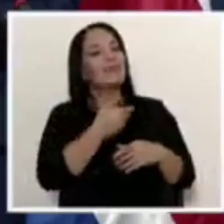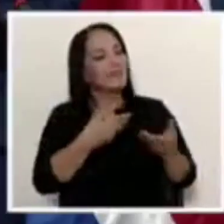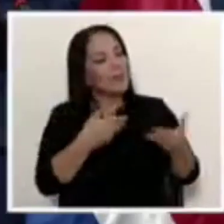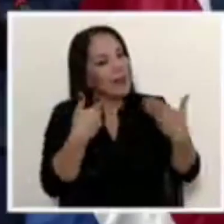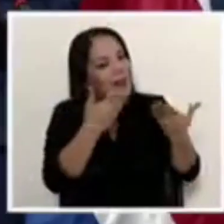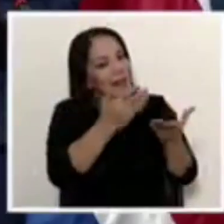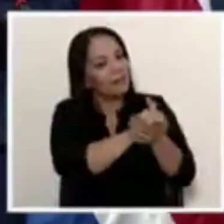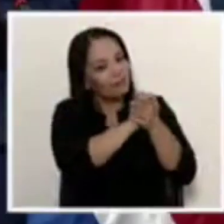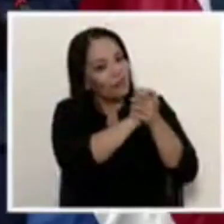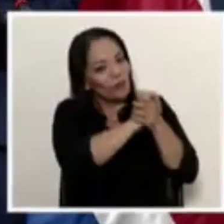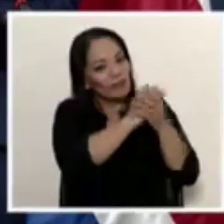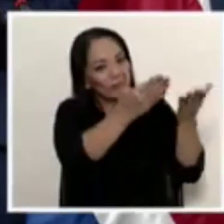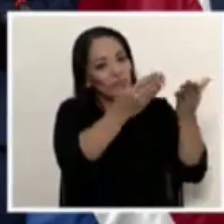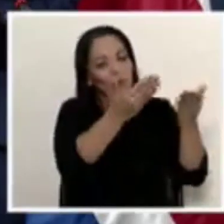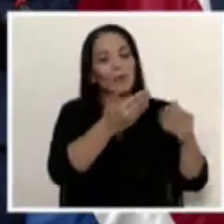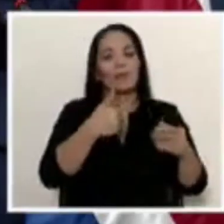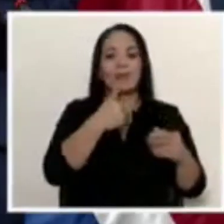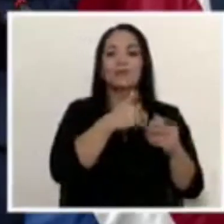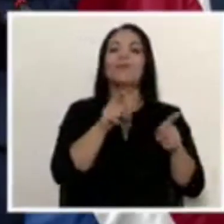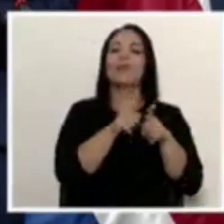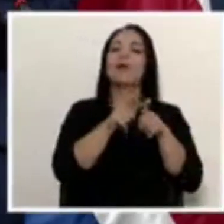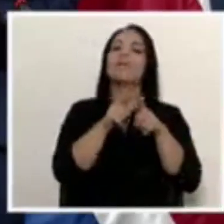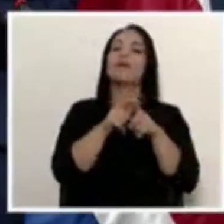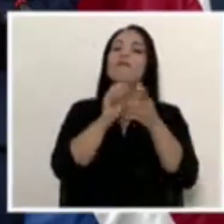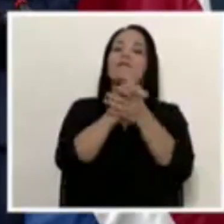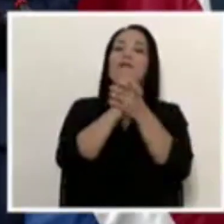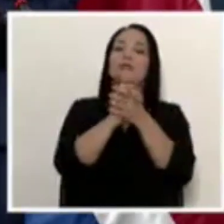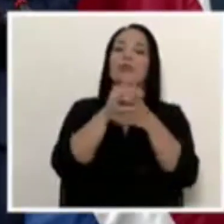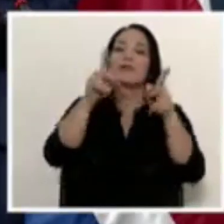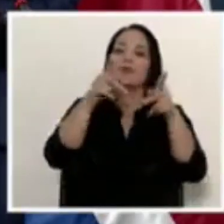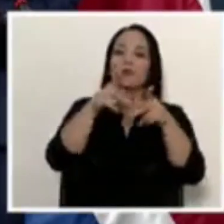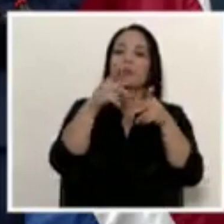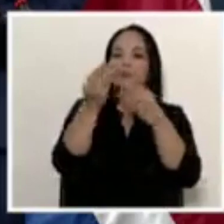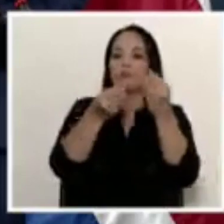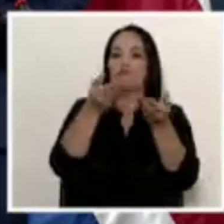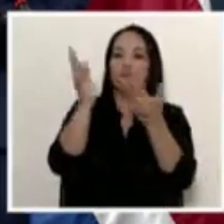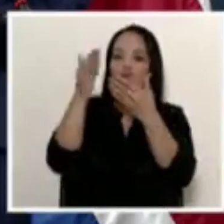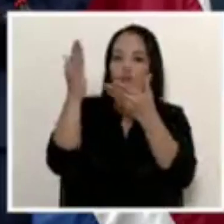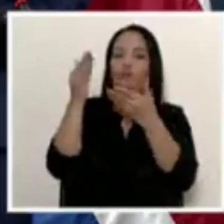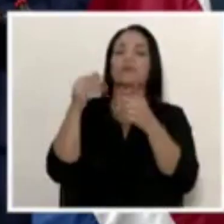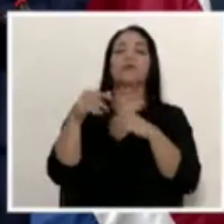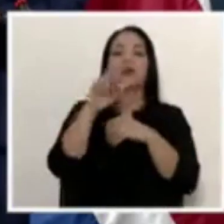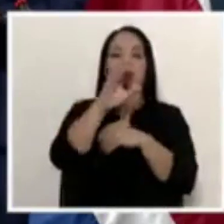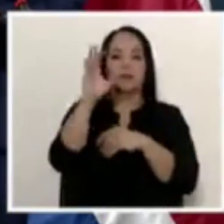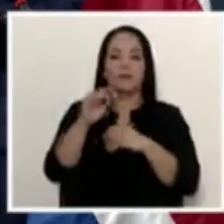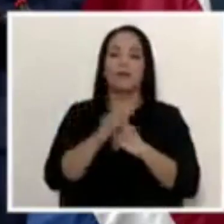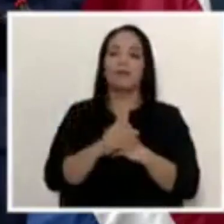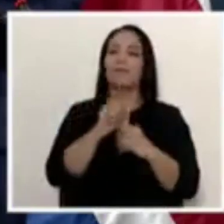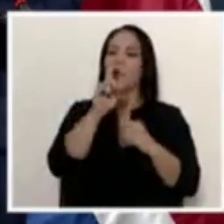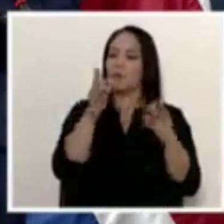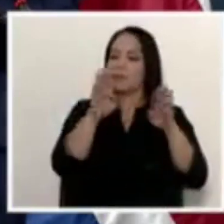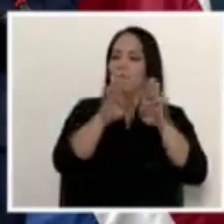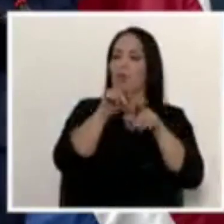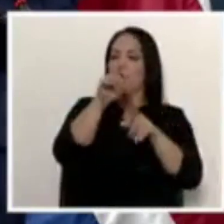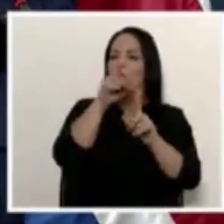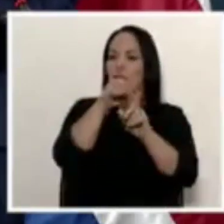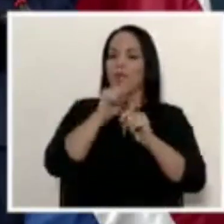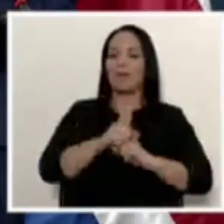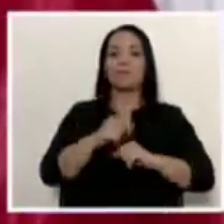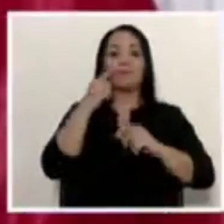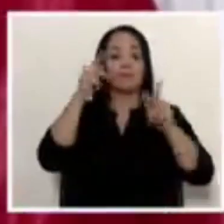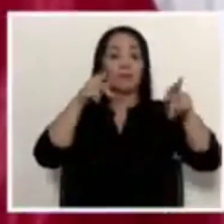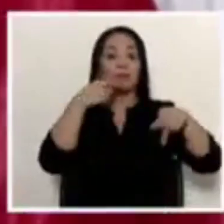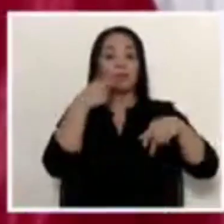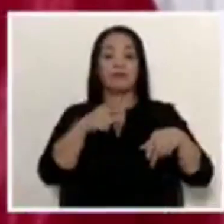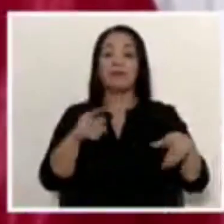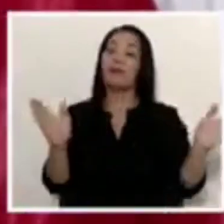felicito, pero felicito a los exportadores de Costa Rica. Y yo nada más cierro este segmento con un mensaje. A los que dicen que